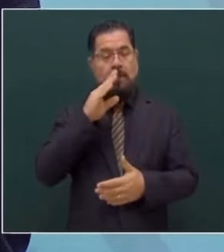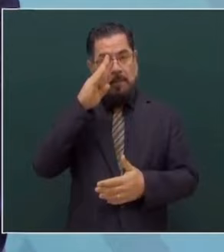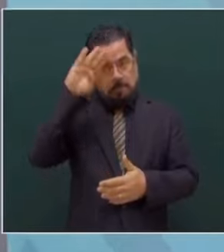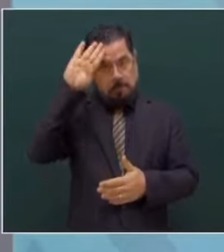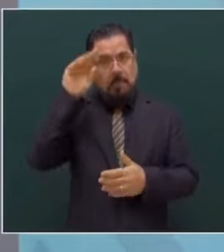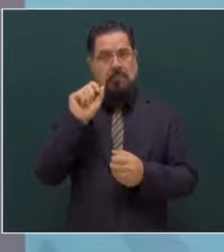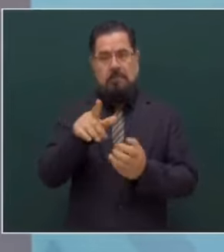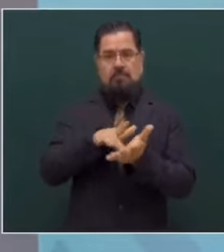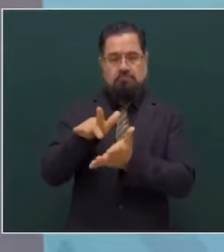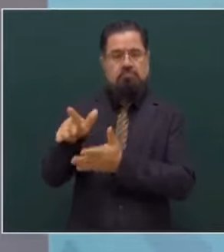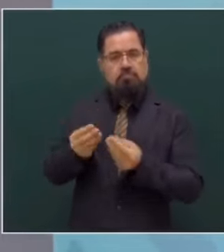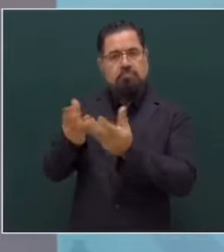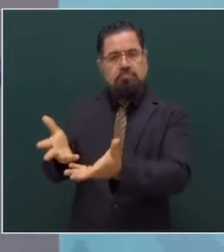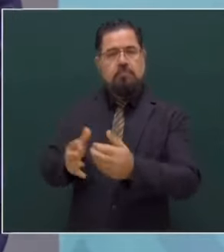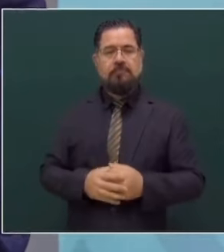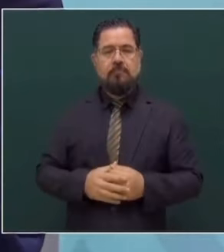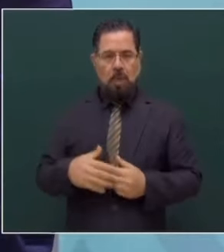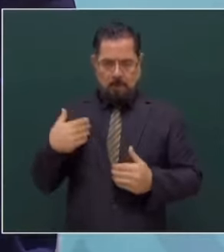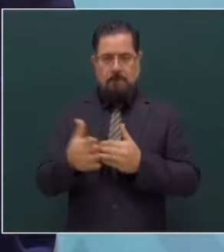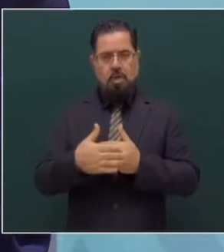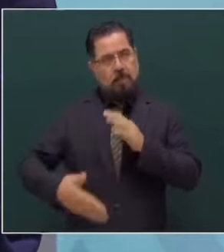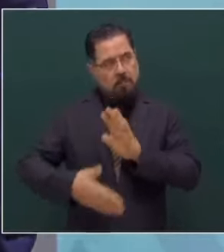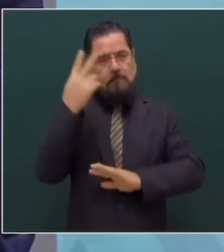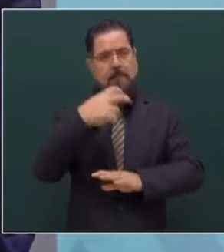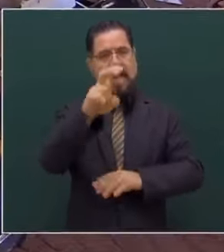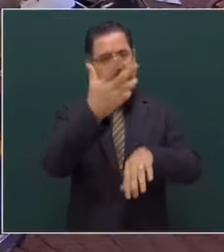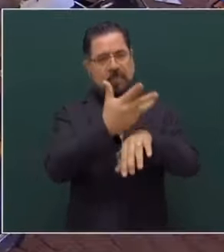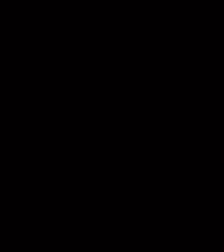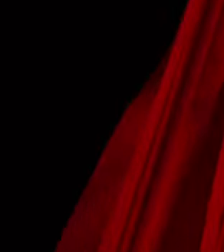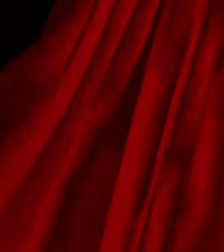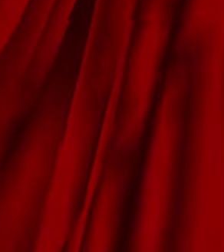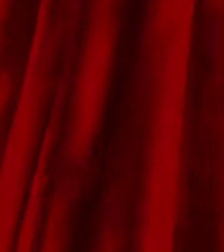haciendo. Ahora que voy a Estados Unidos, voy a tratar el tema.